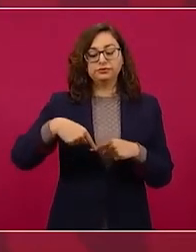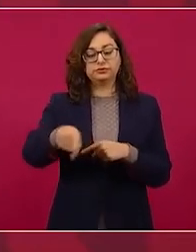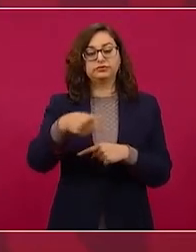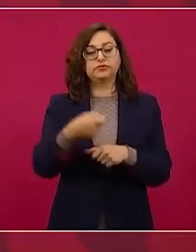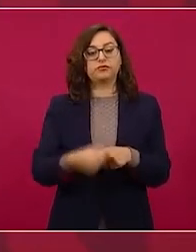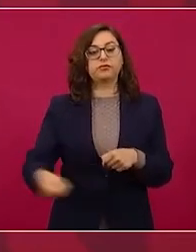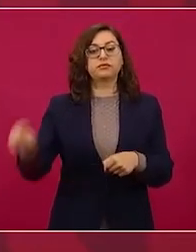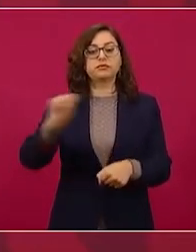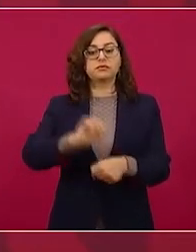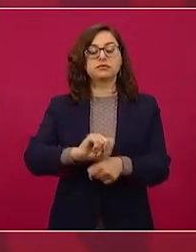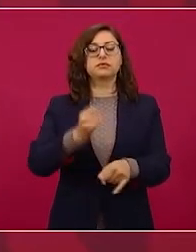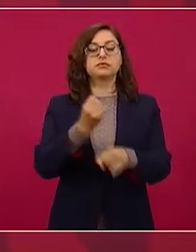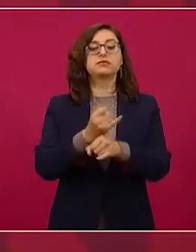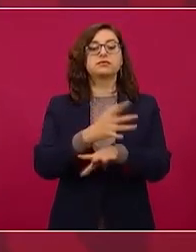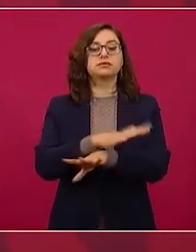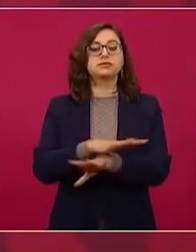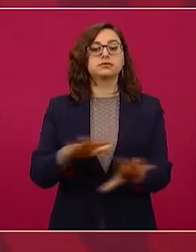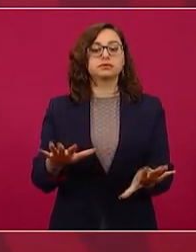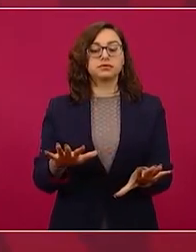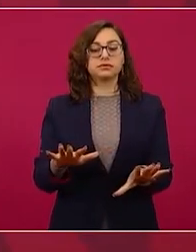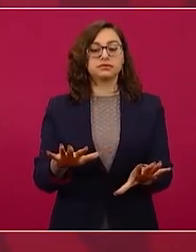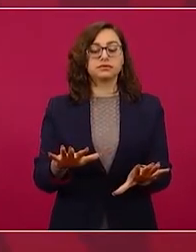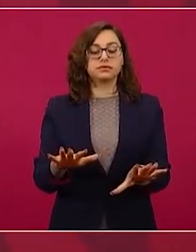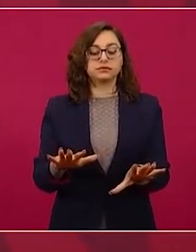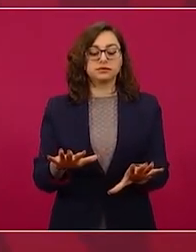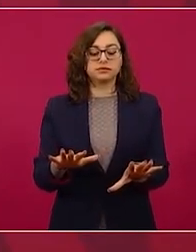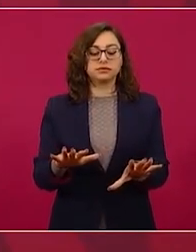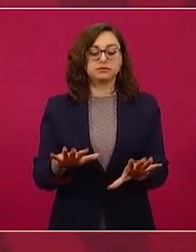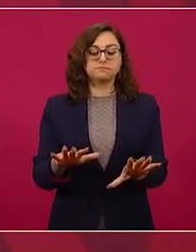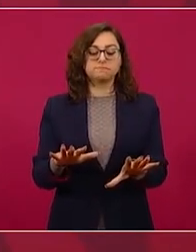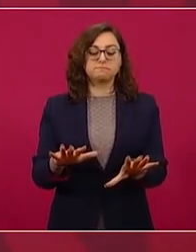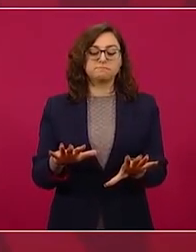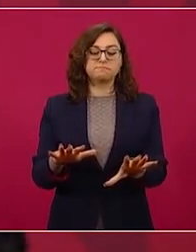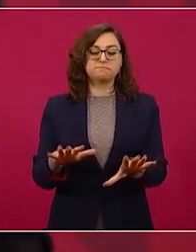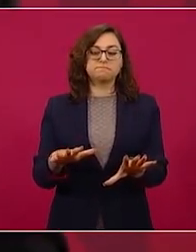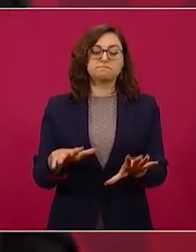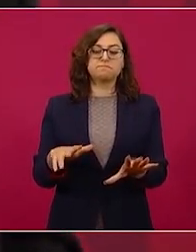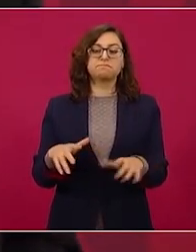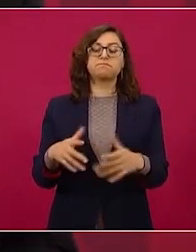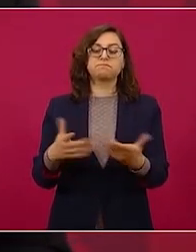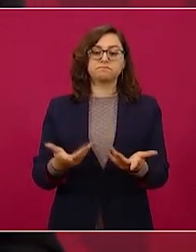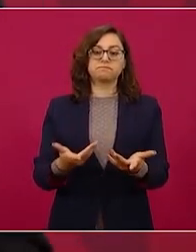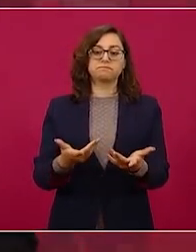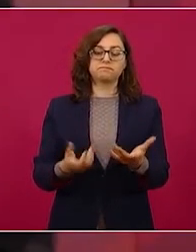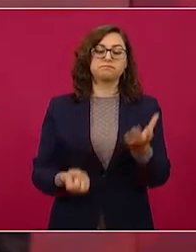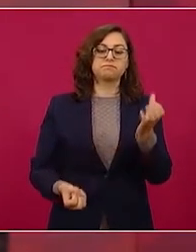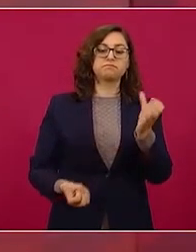que se van a nombrar